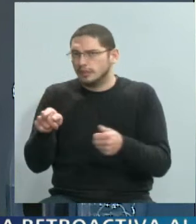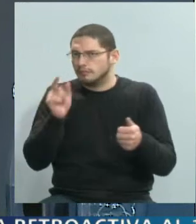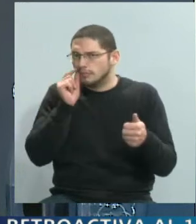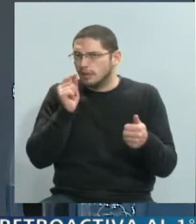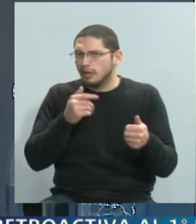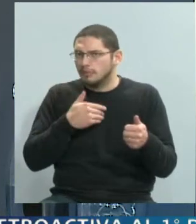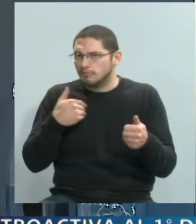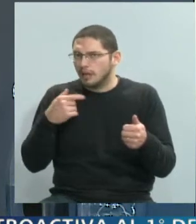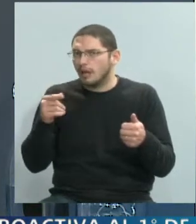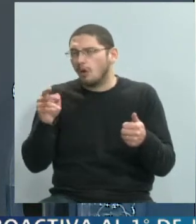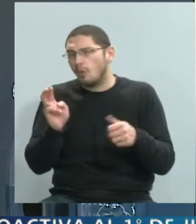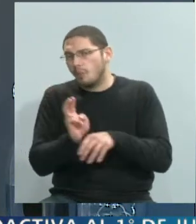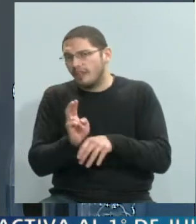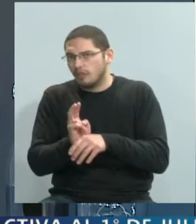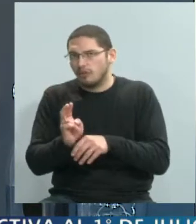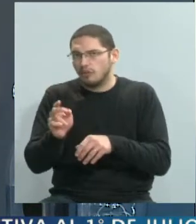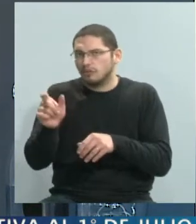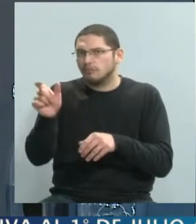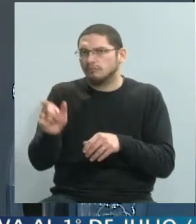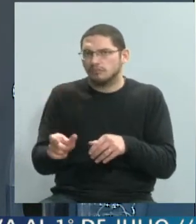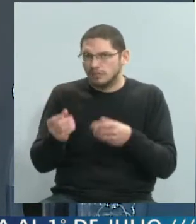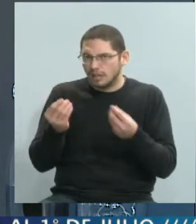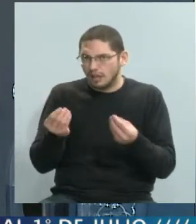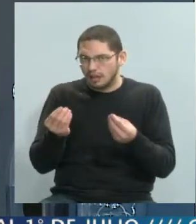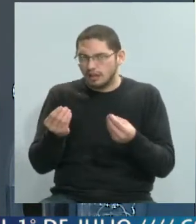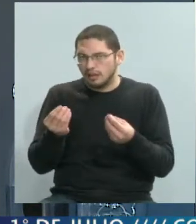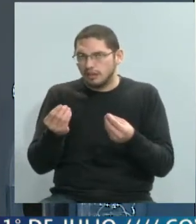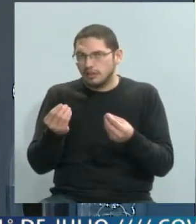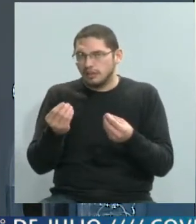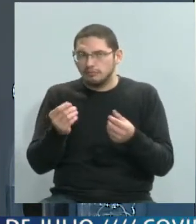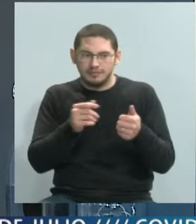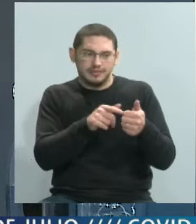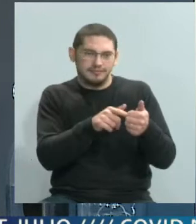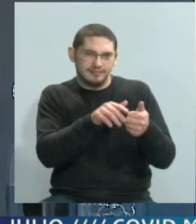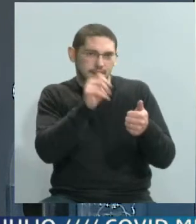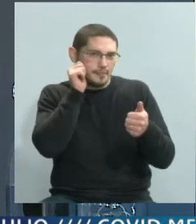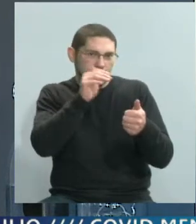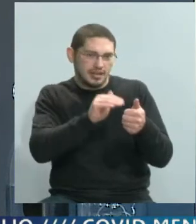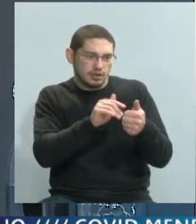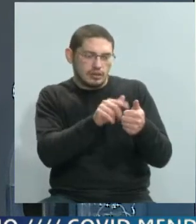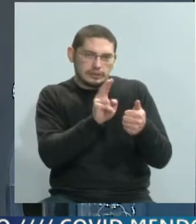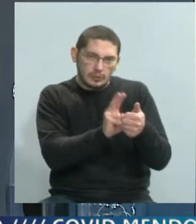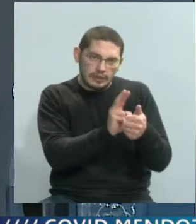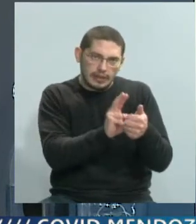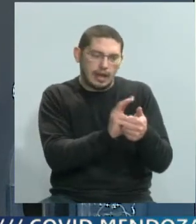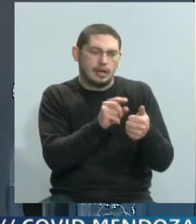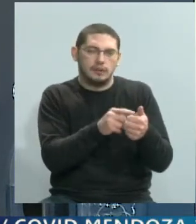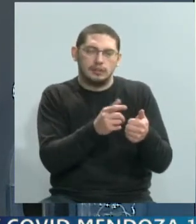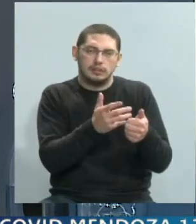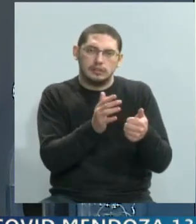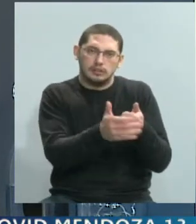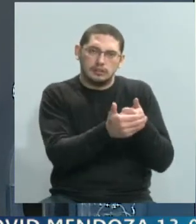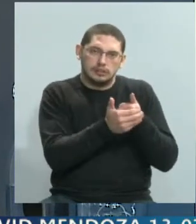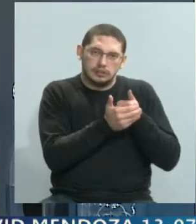mamá y ese cuidador? Porque uno lo primero que hace es tratar de contener a ese niño o a esa niña, de salvaguardarlo de esa situación,